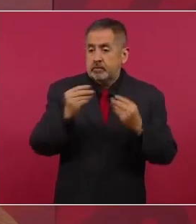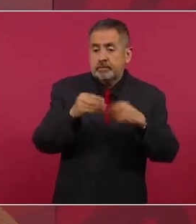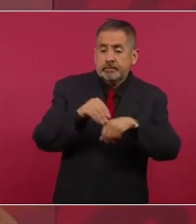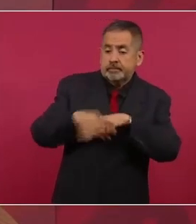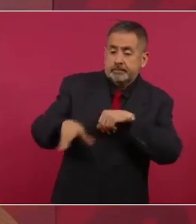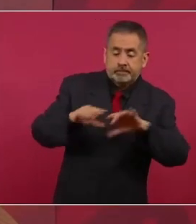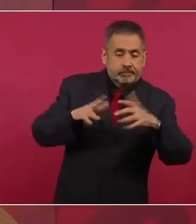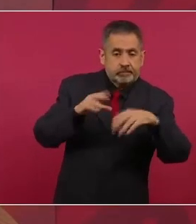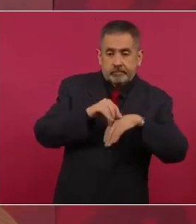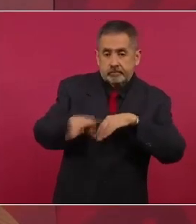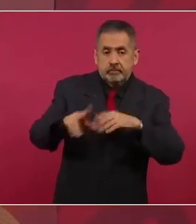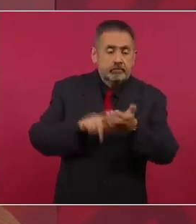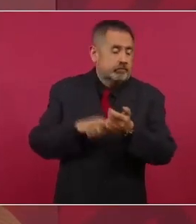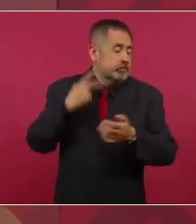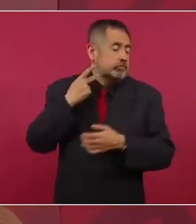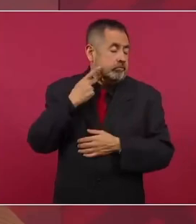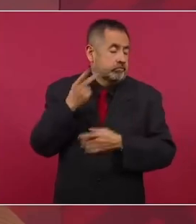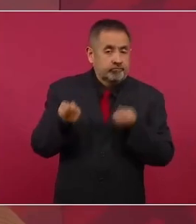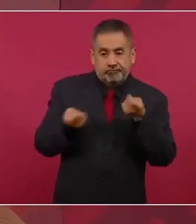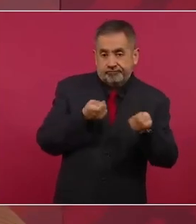política